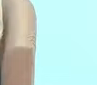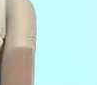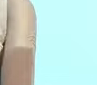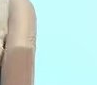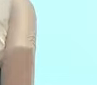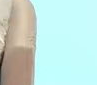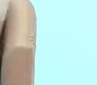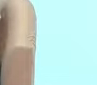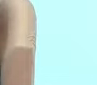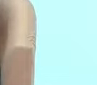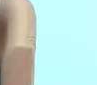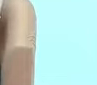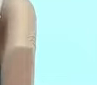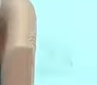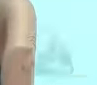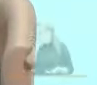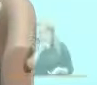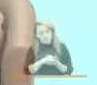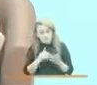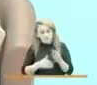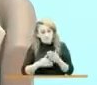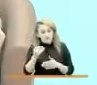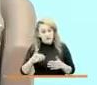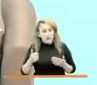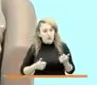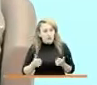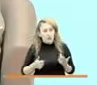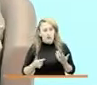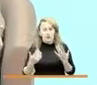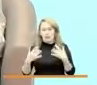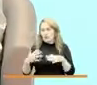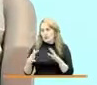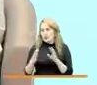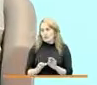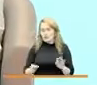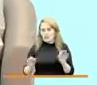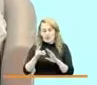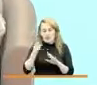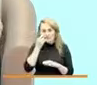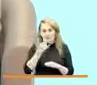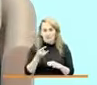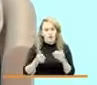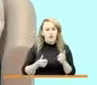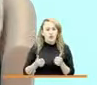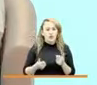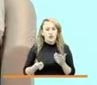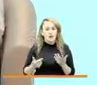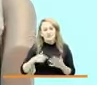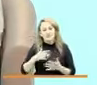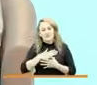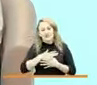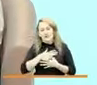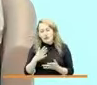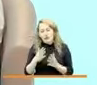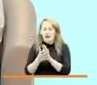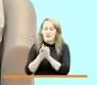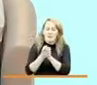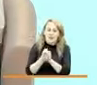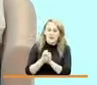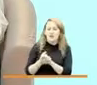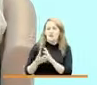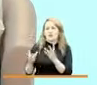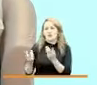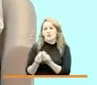Bueno, Paola, yo creo que va a entrar en el momento más increíble de toda la tarde y es cuando voy a saludar a amigos, a colegas, a